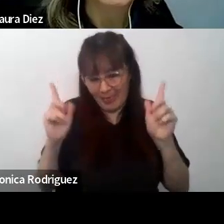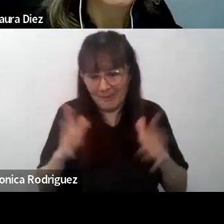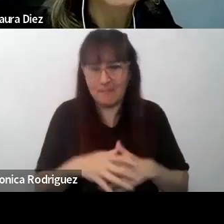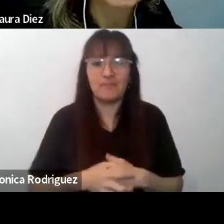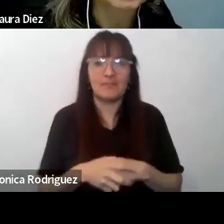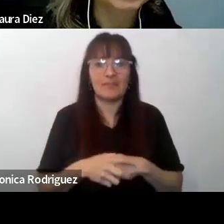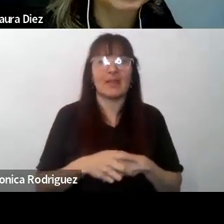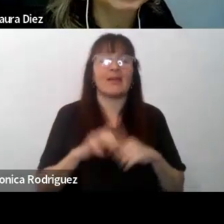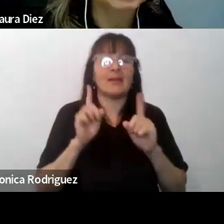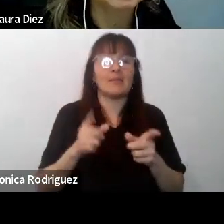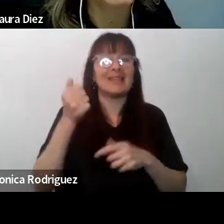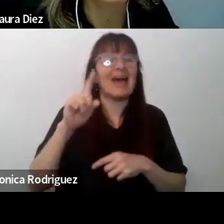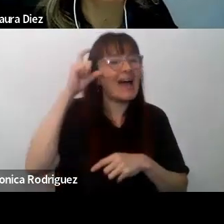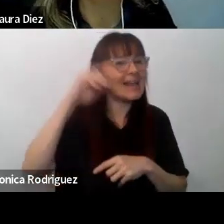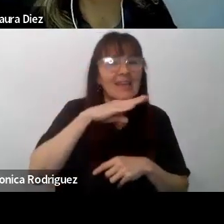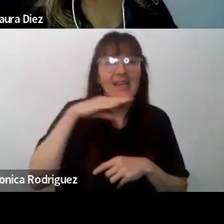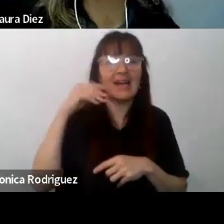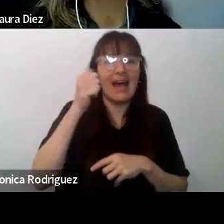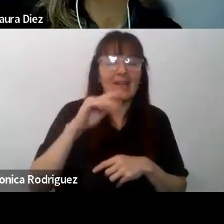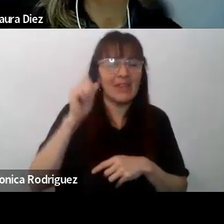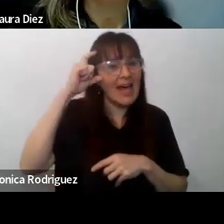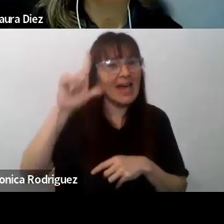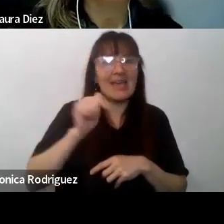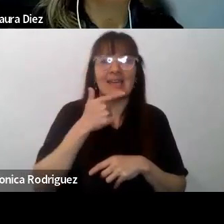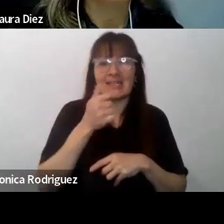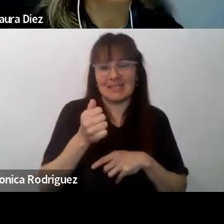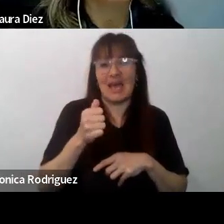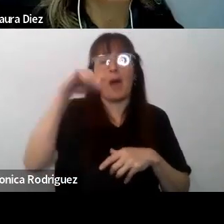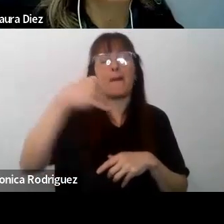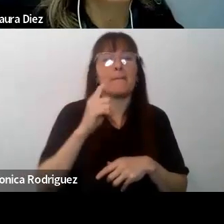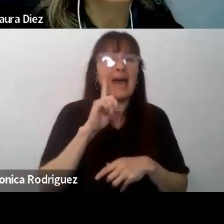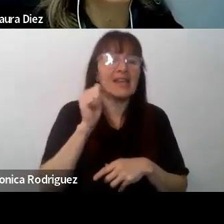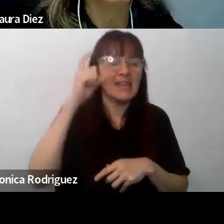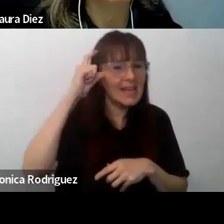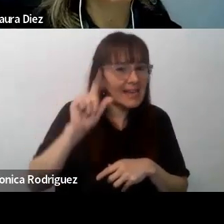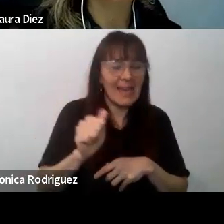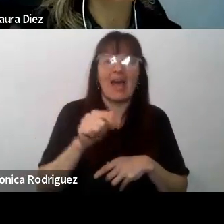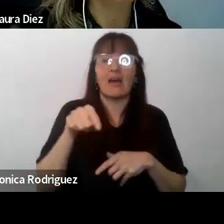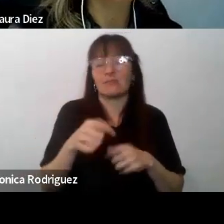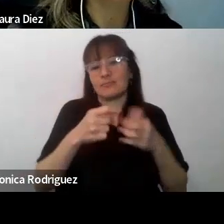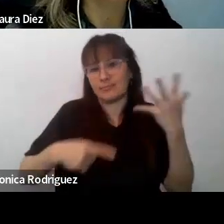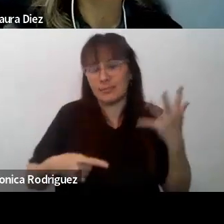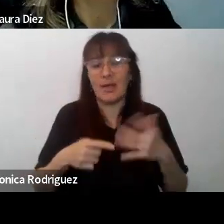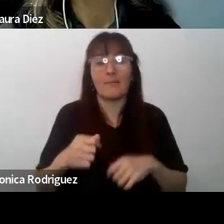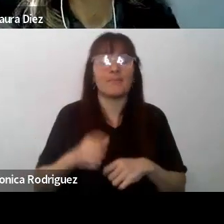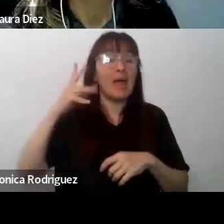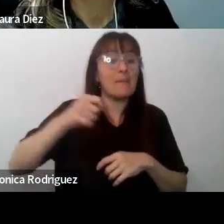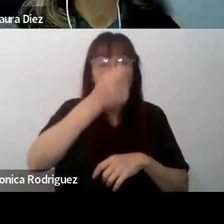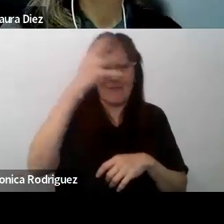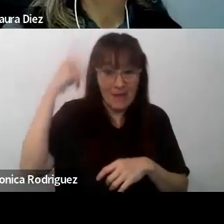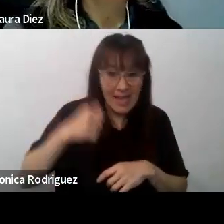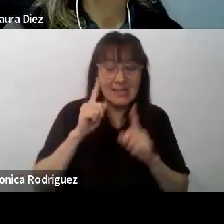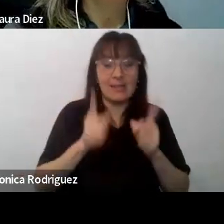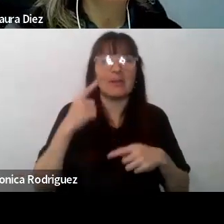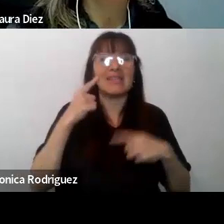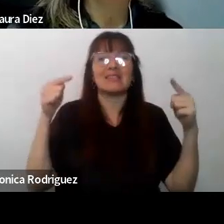Alejandra y Elsa, estimadas Adriana y María Laura, estimado Gris, desde la Embajada de Francia y el Instituto Francés